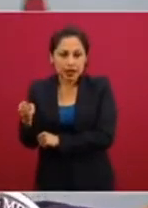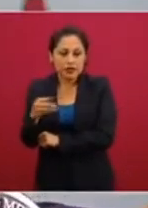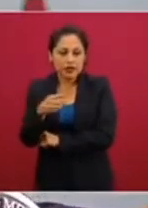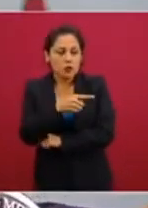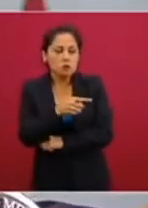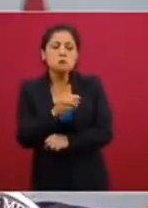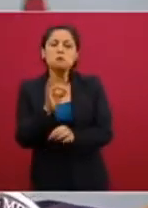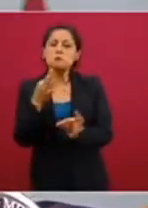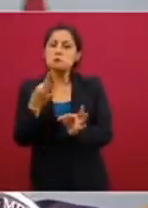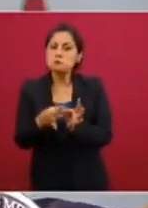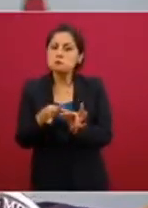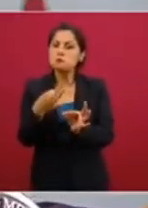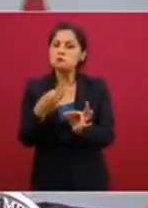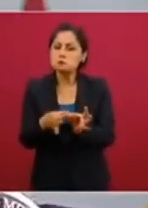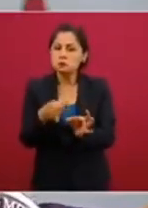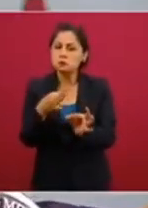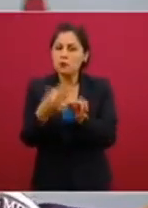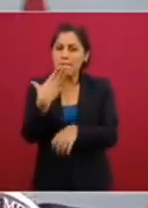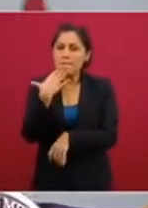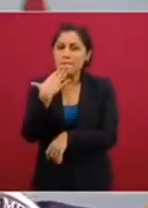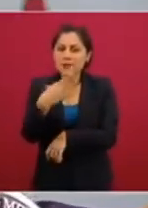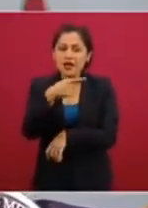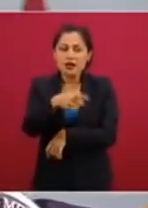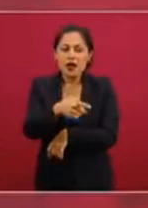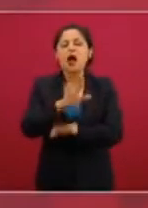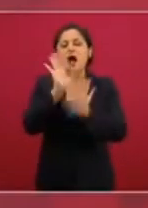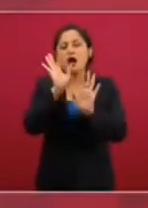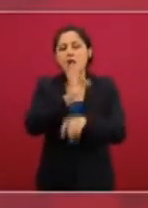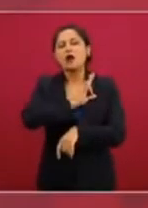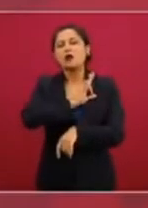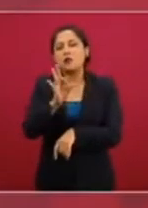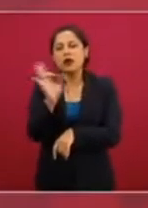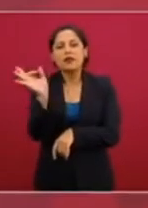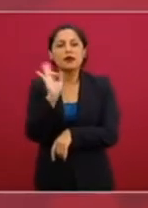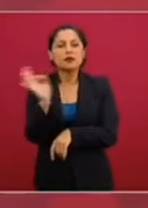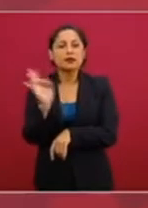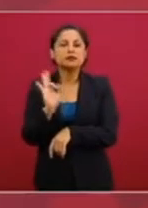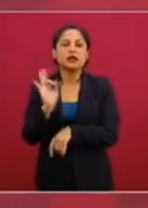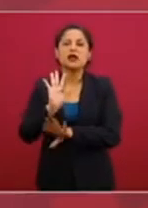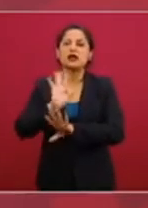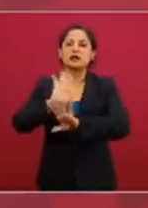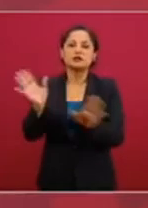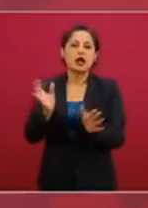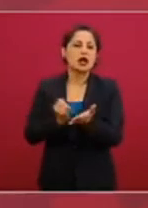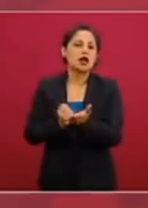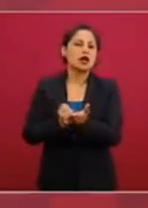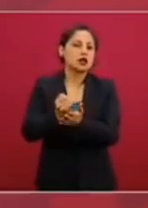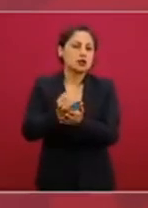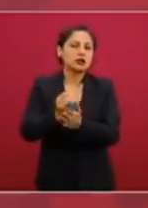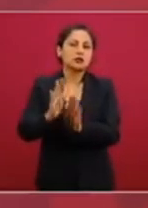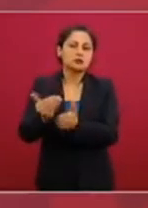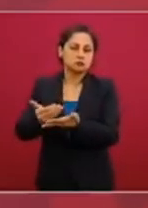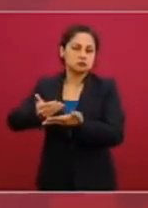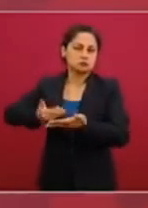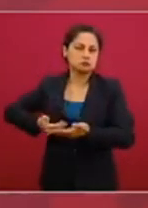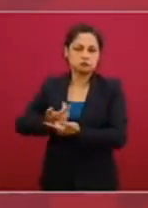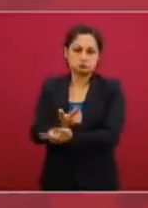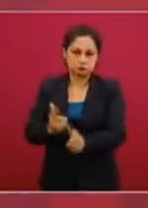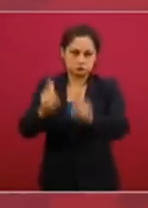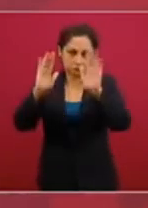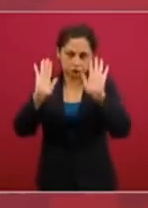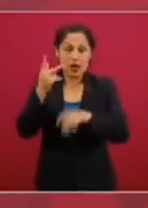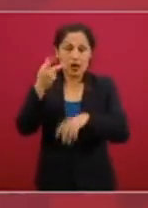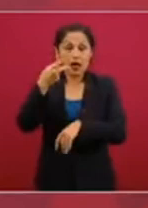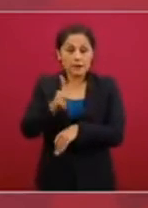una limitación anticipada de las medidas de sana distancia. Y se ha planteado la fecha de hasta el